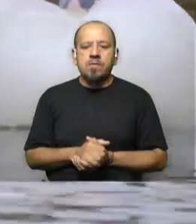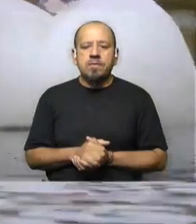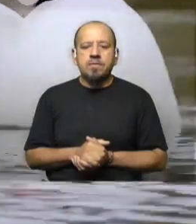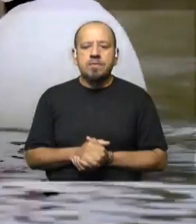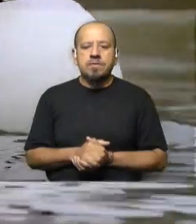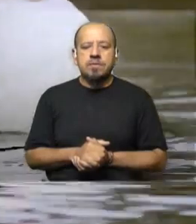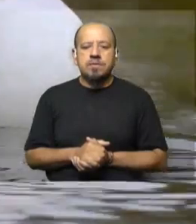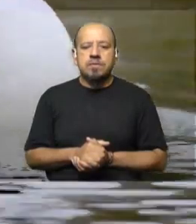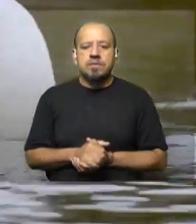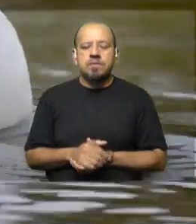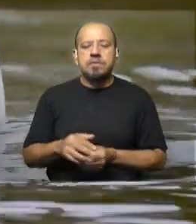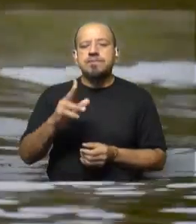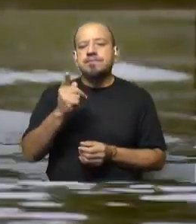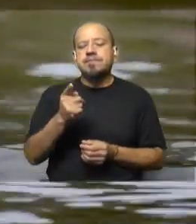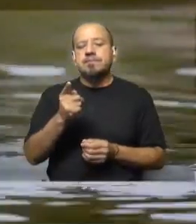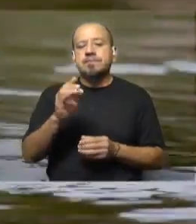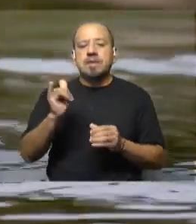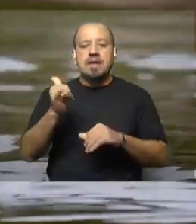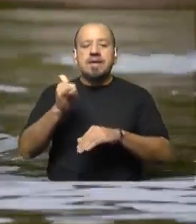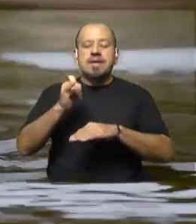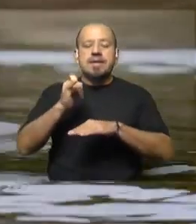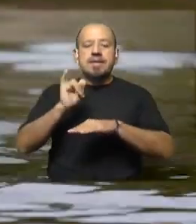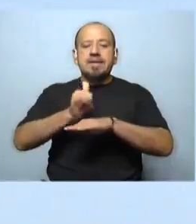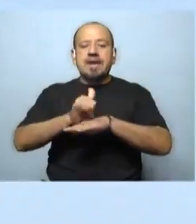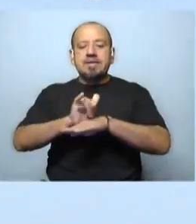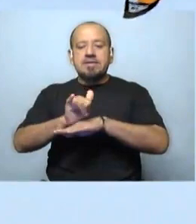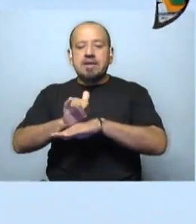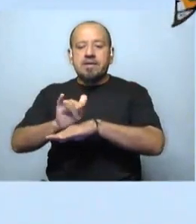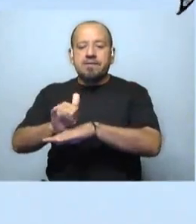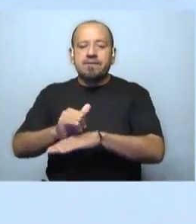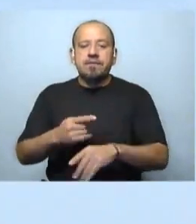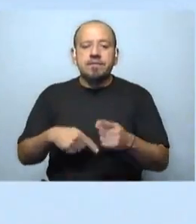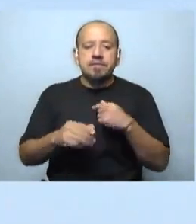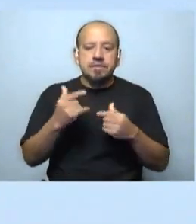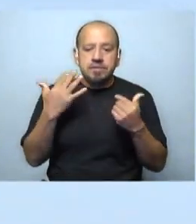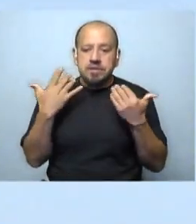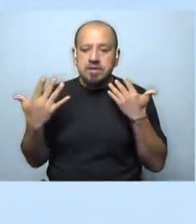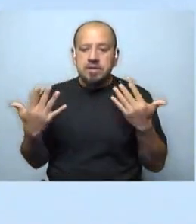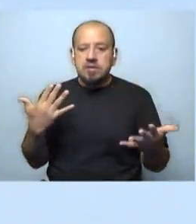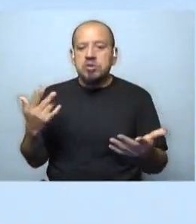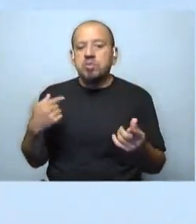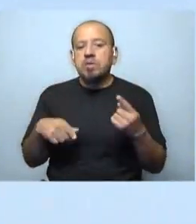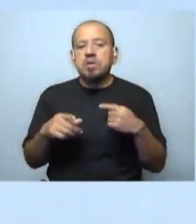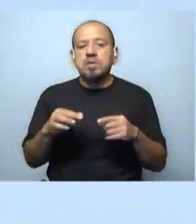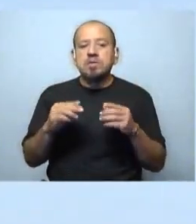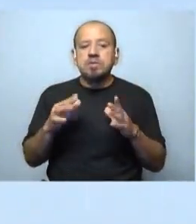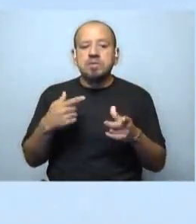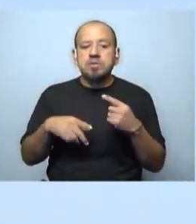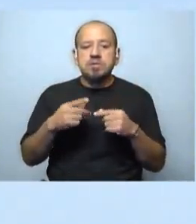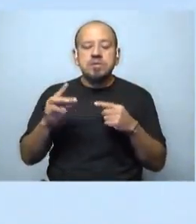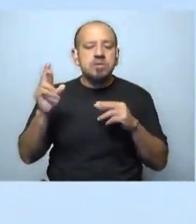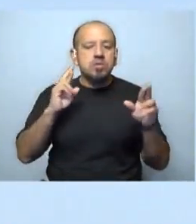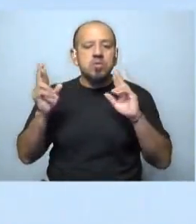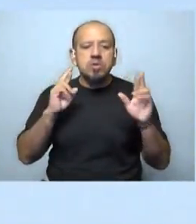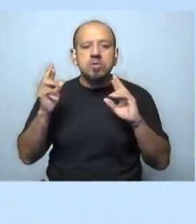El kitesurf impacta a las aves a través de la sombra que genera la cometa y también del sonido y